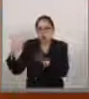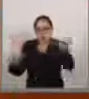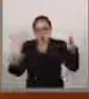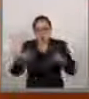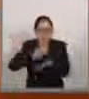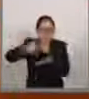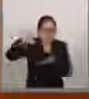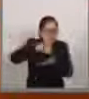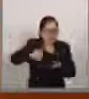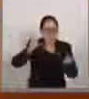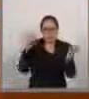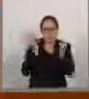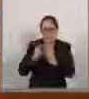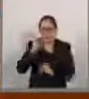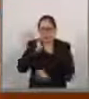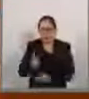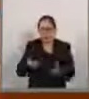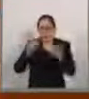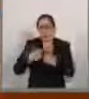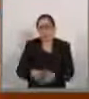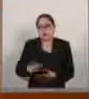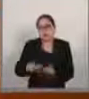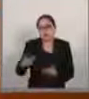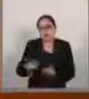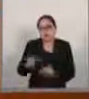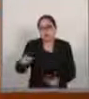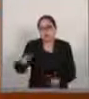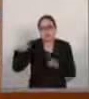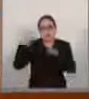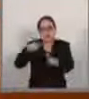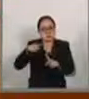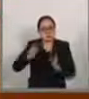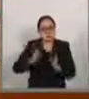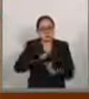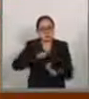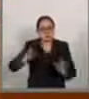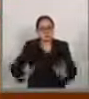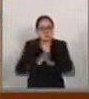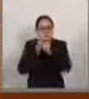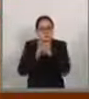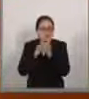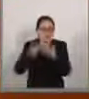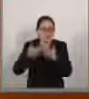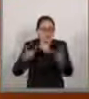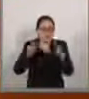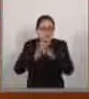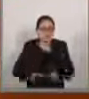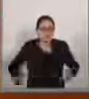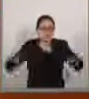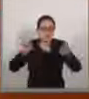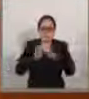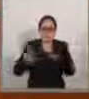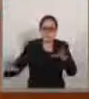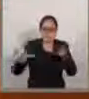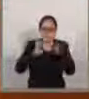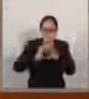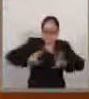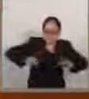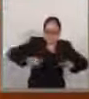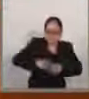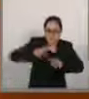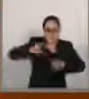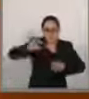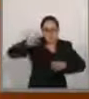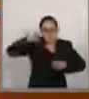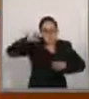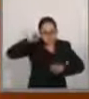sobre todo la importancia que en este cometido puedan participar de manera relevante ejidos, pueblos y comunidades